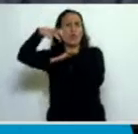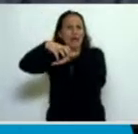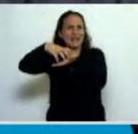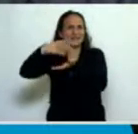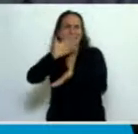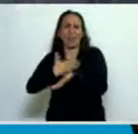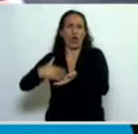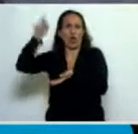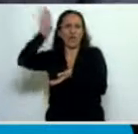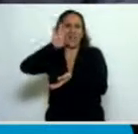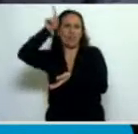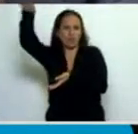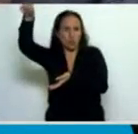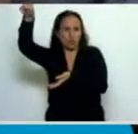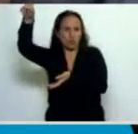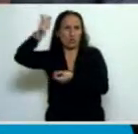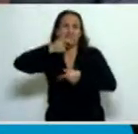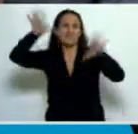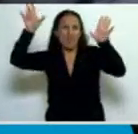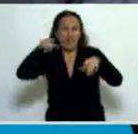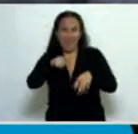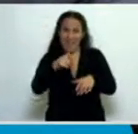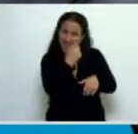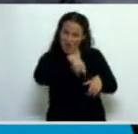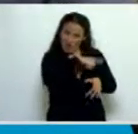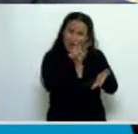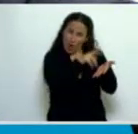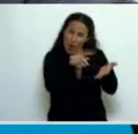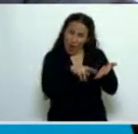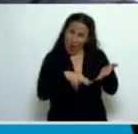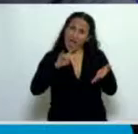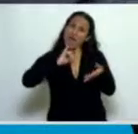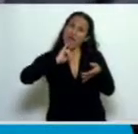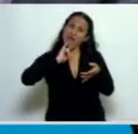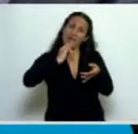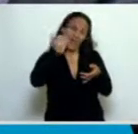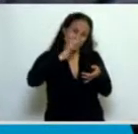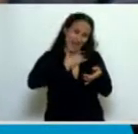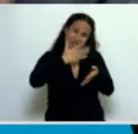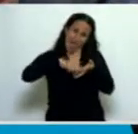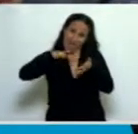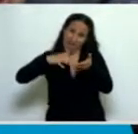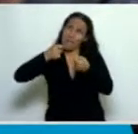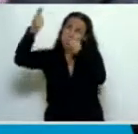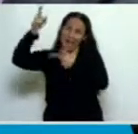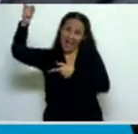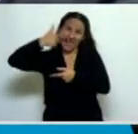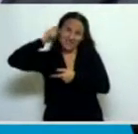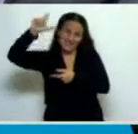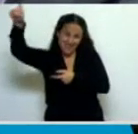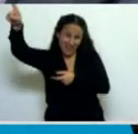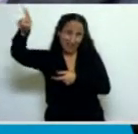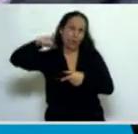gobierno norteamericano, dice que si nosotros nos ponemos a leer los documentos que elabora la YPF para la SEC, dispondríamos de muchísima